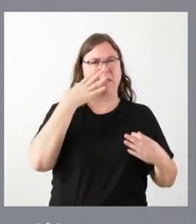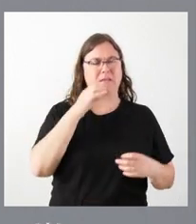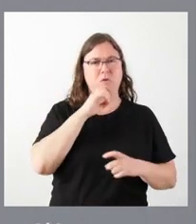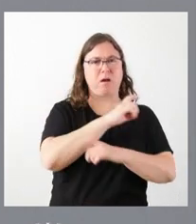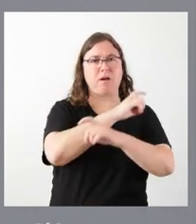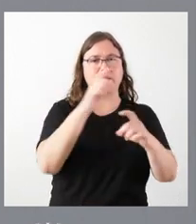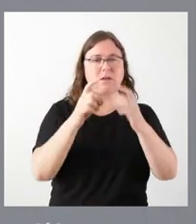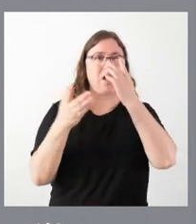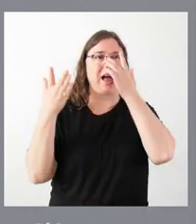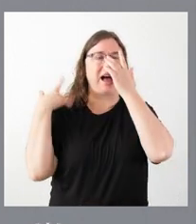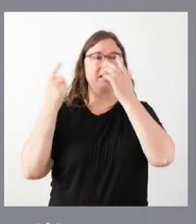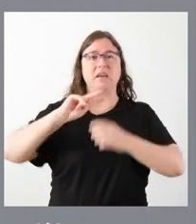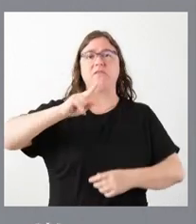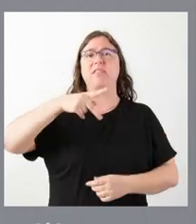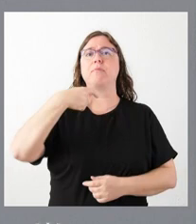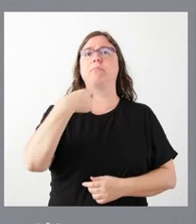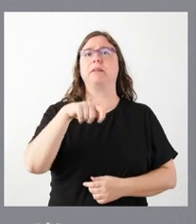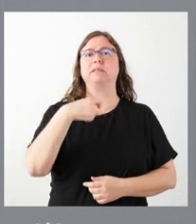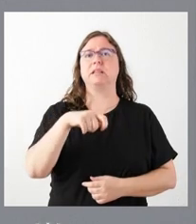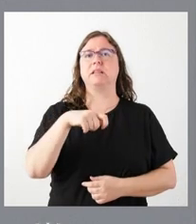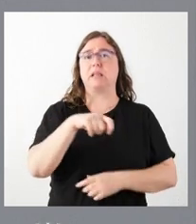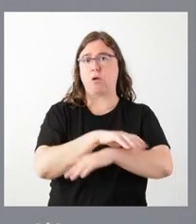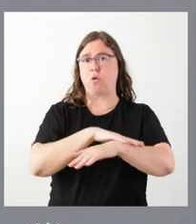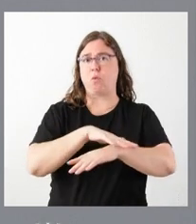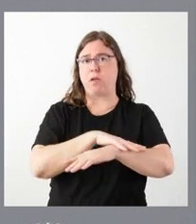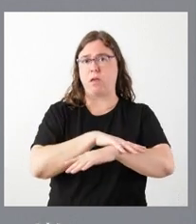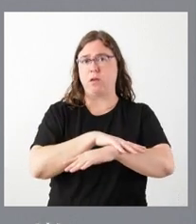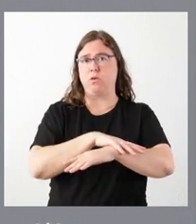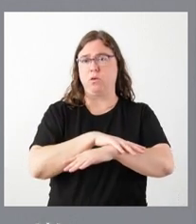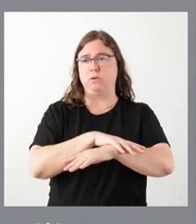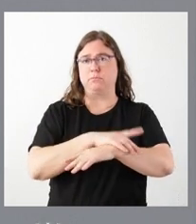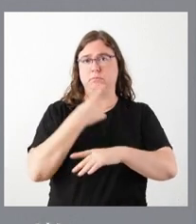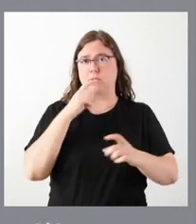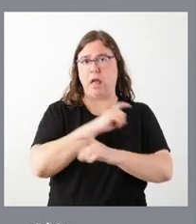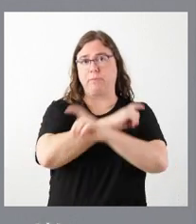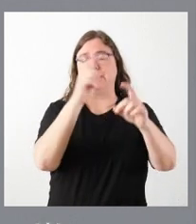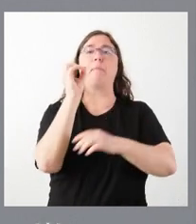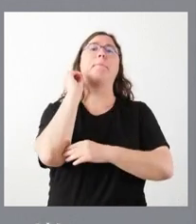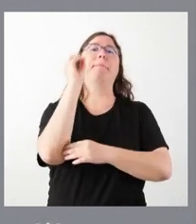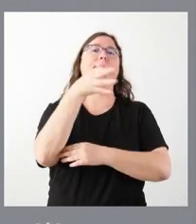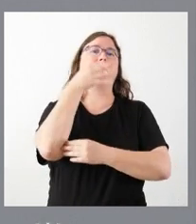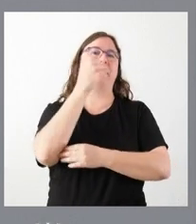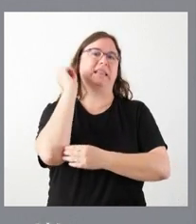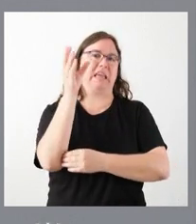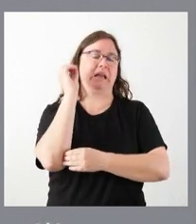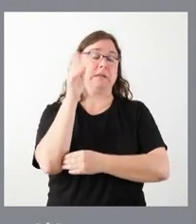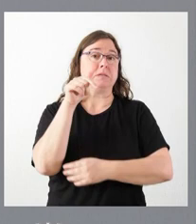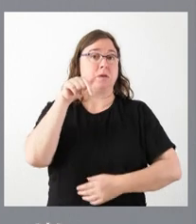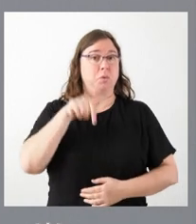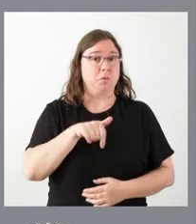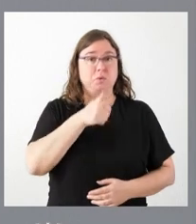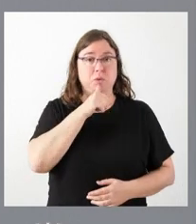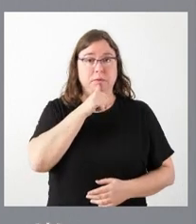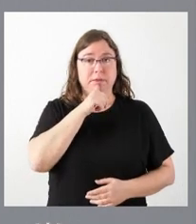Ayer creo que fue la vicepresidenta del Gobierno quien lo anunció en un mitin. A día de hoy no se ha